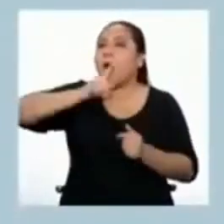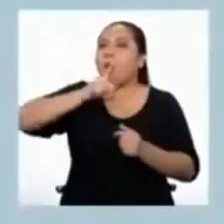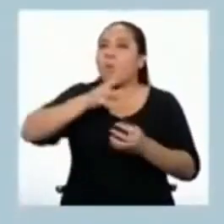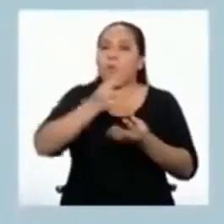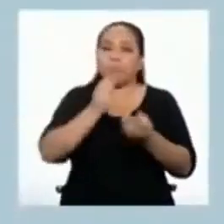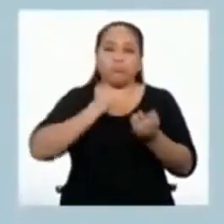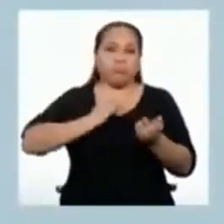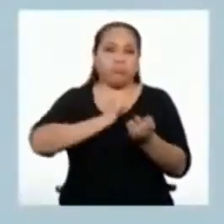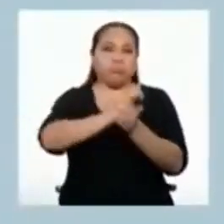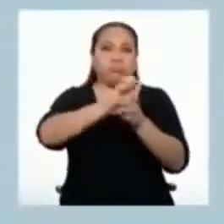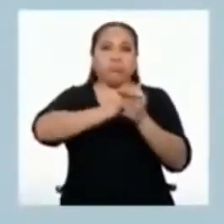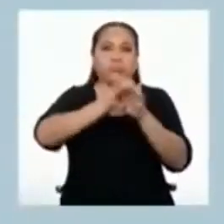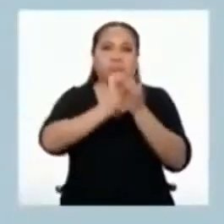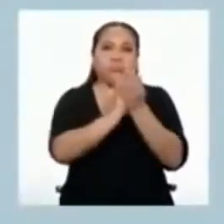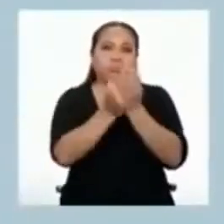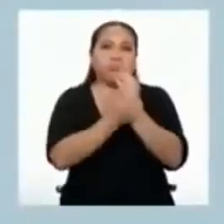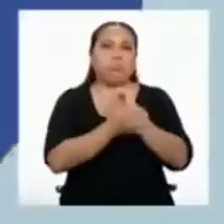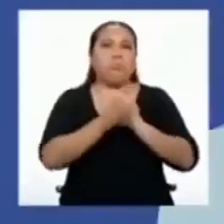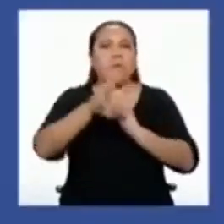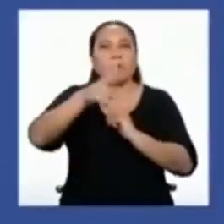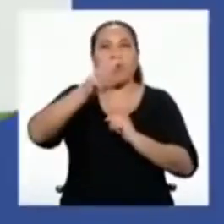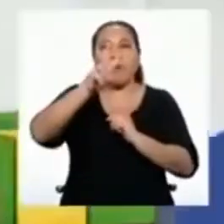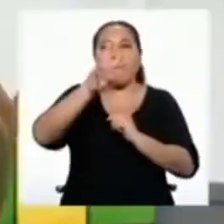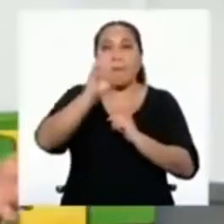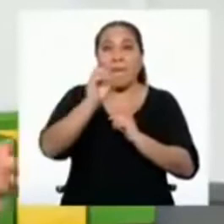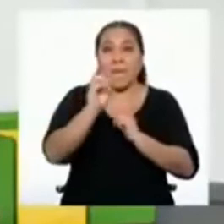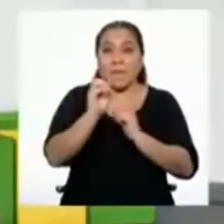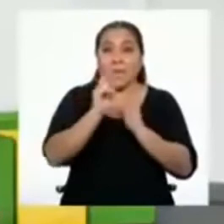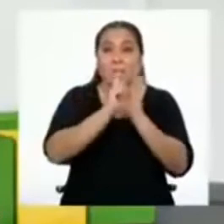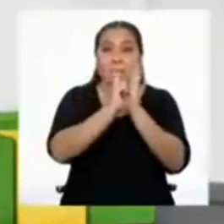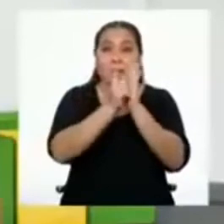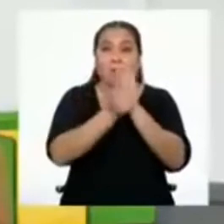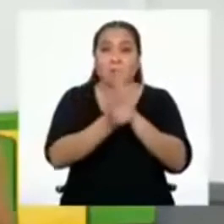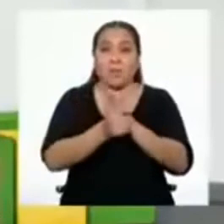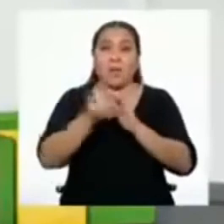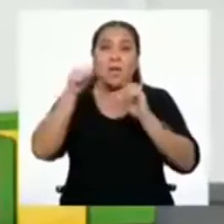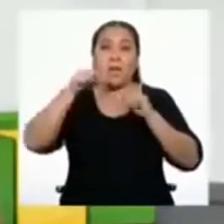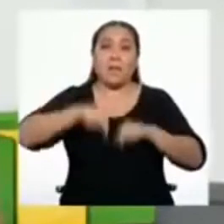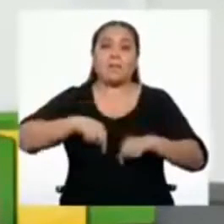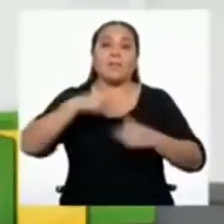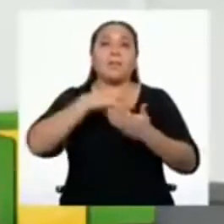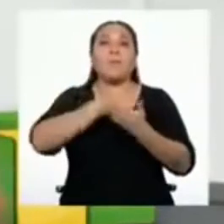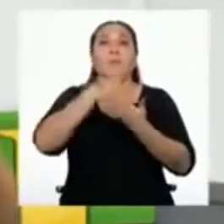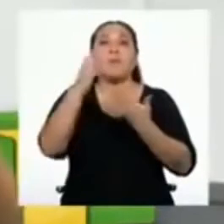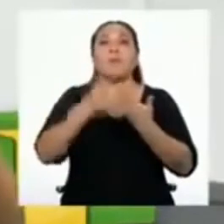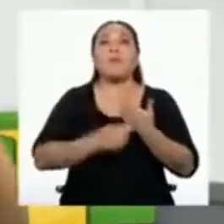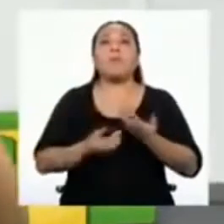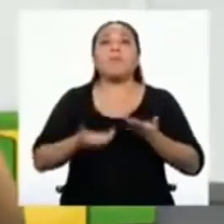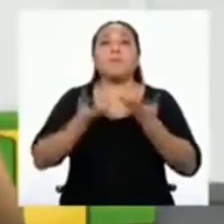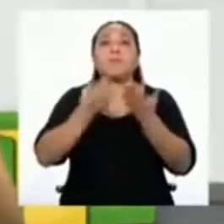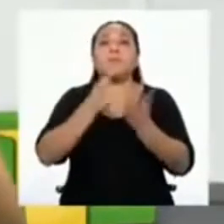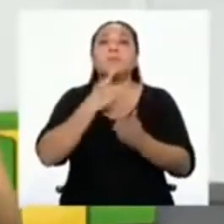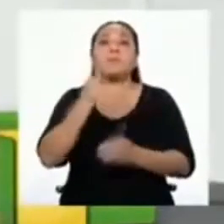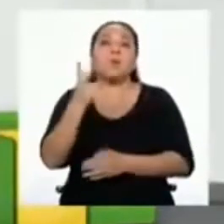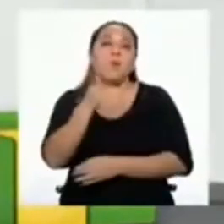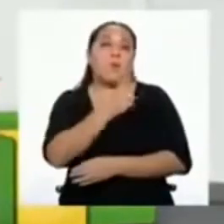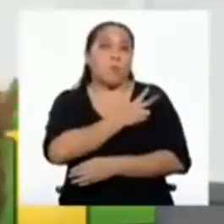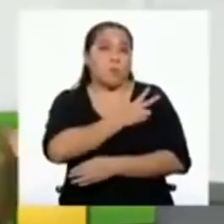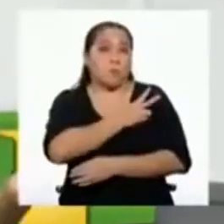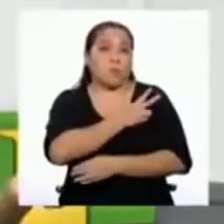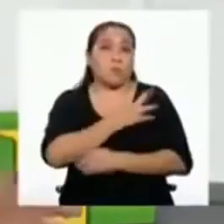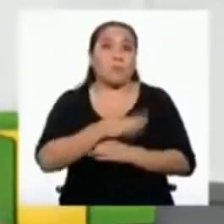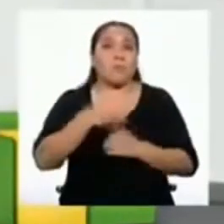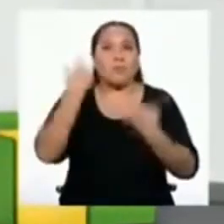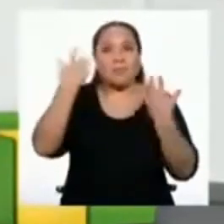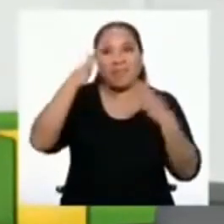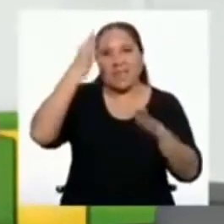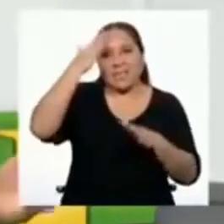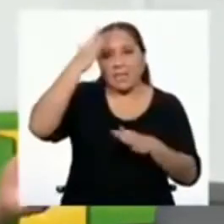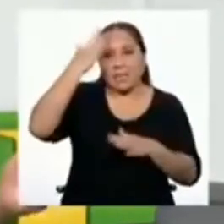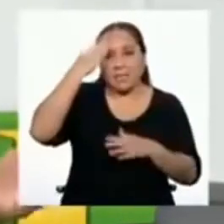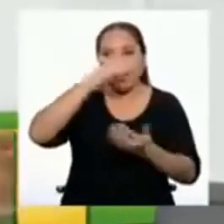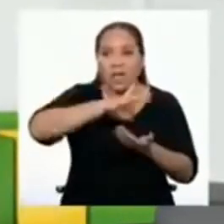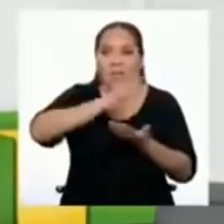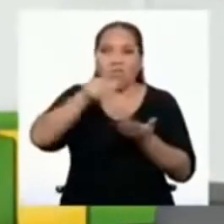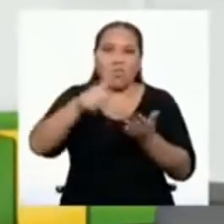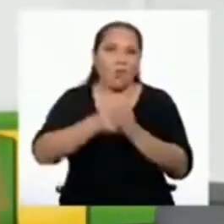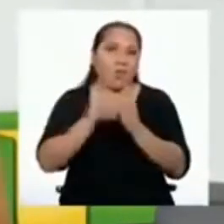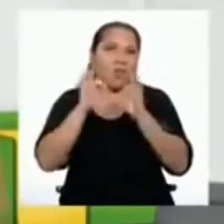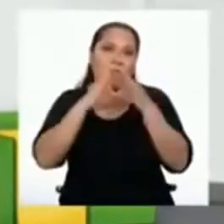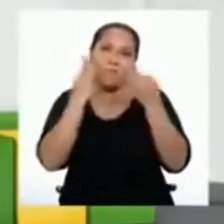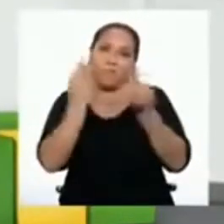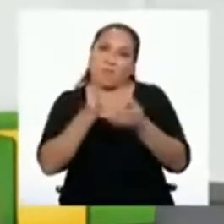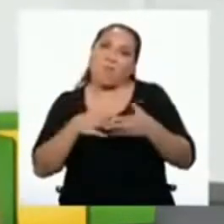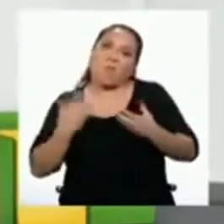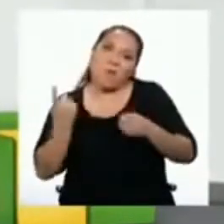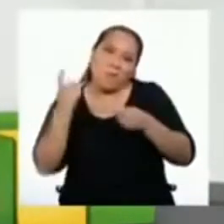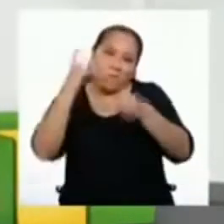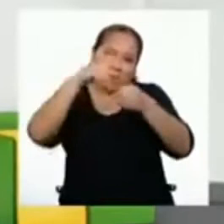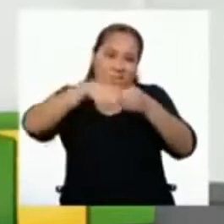jabón por al menos 20 segundos. Esta sesión está dirigida a estudiantes de segundo de secundaria, pero ya sabes que toda la familia